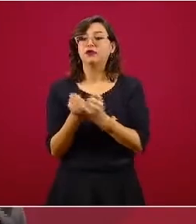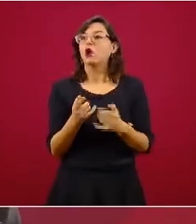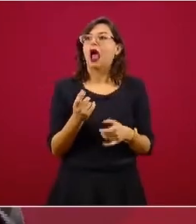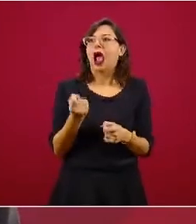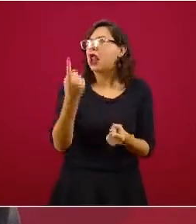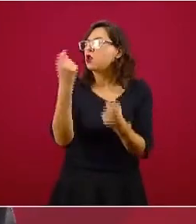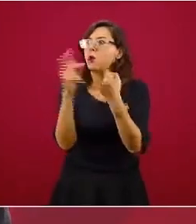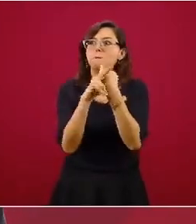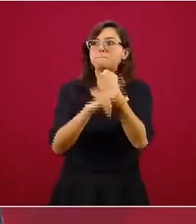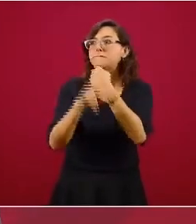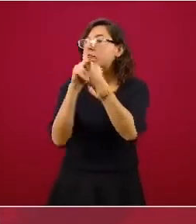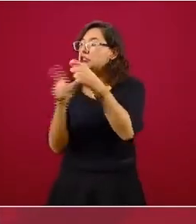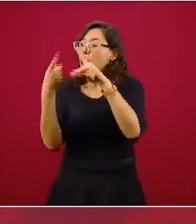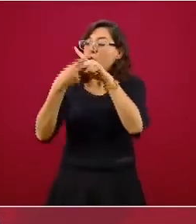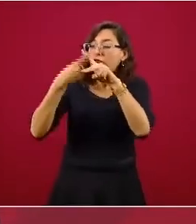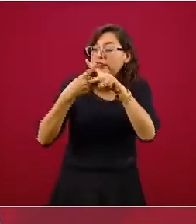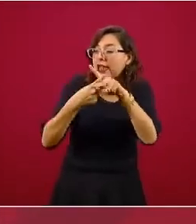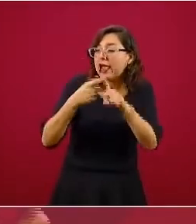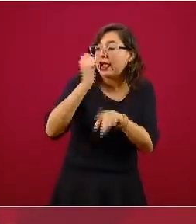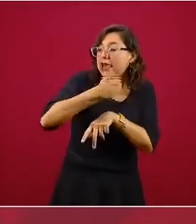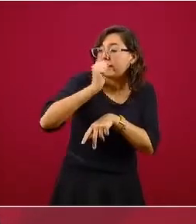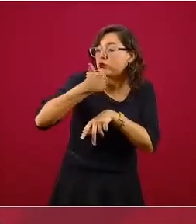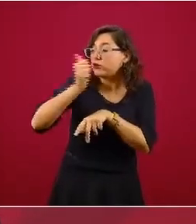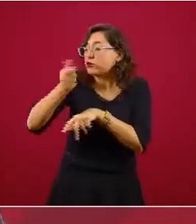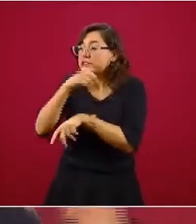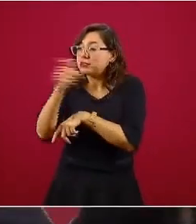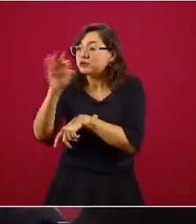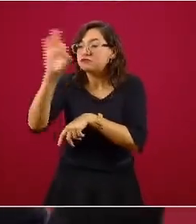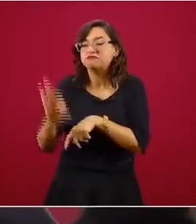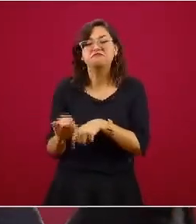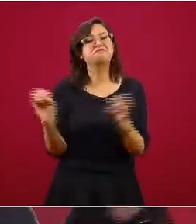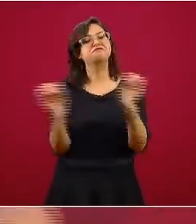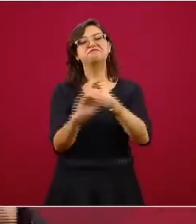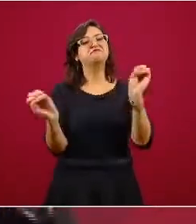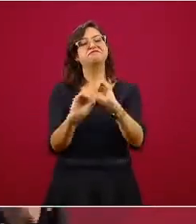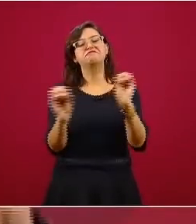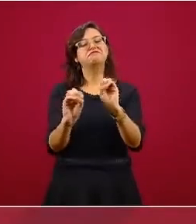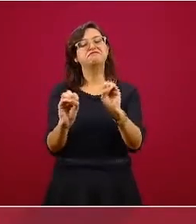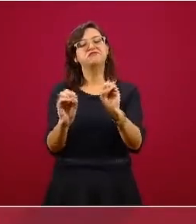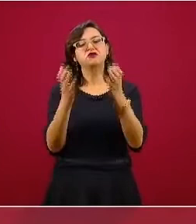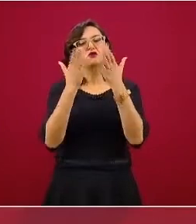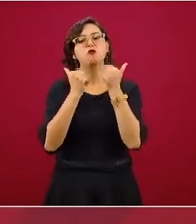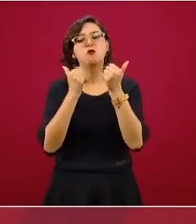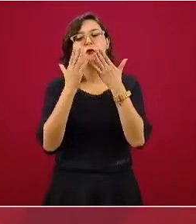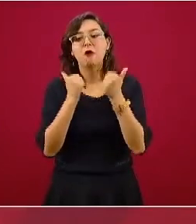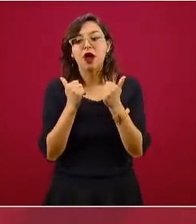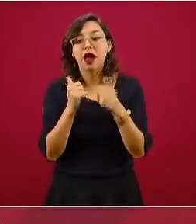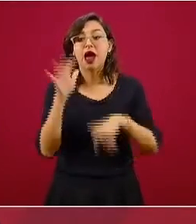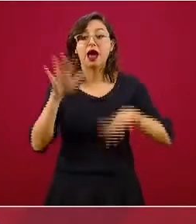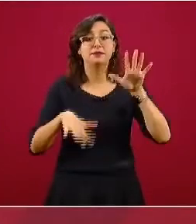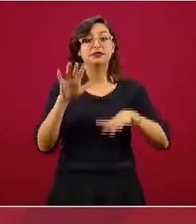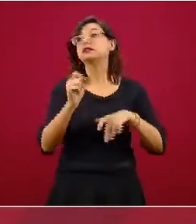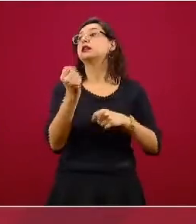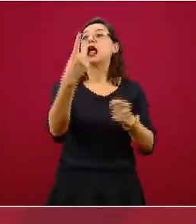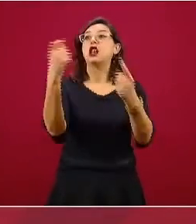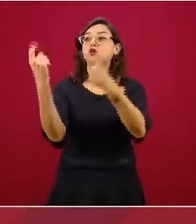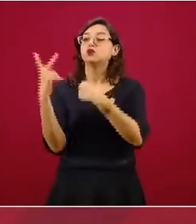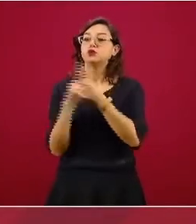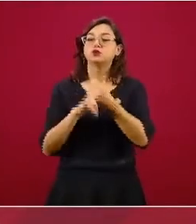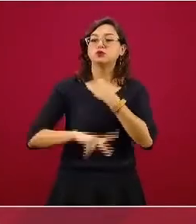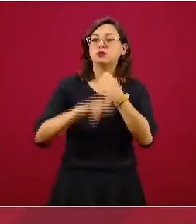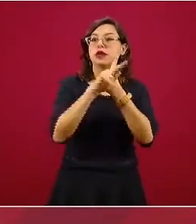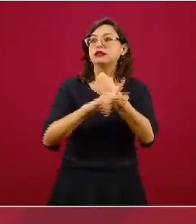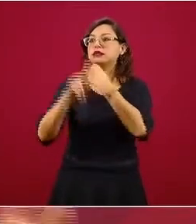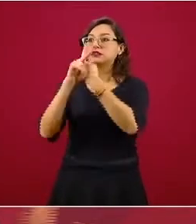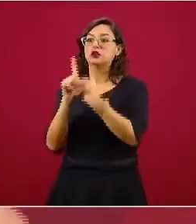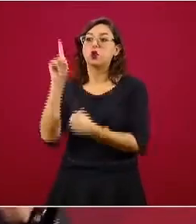cuenta todos sus casos, ninguno. Aunque nos parezcan muchos, algunos países que tienen millones, más de un millón de